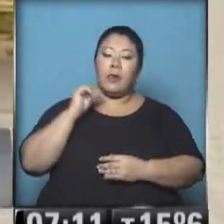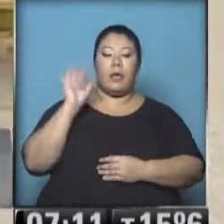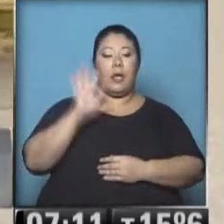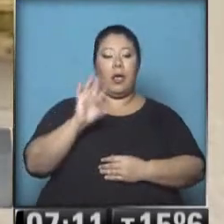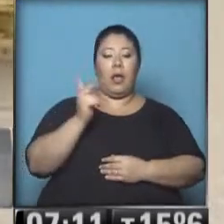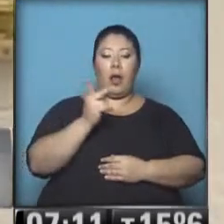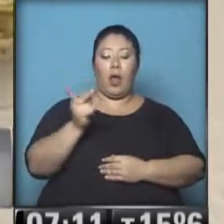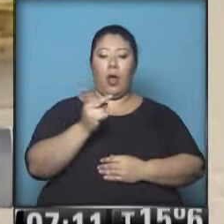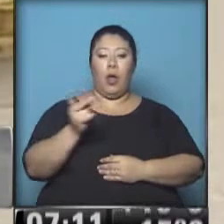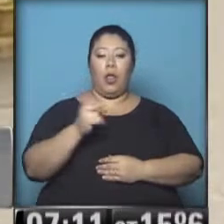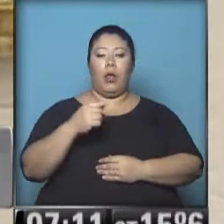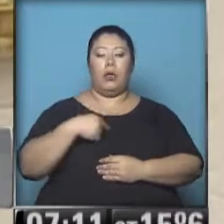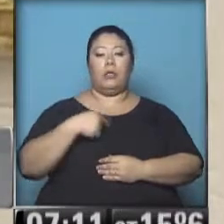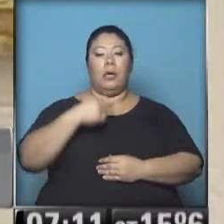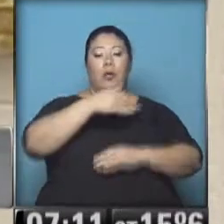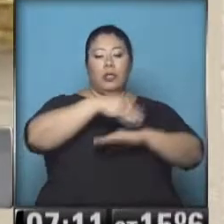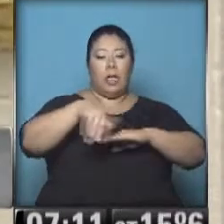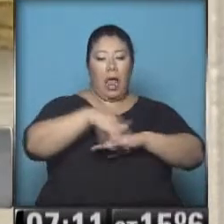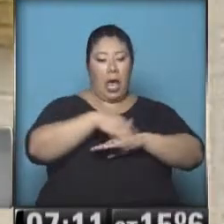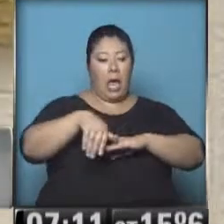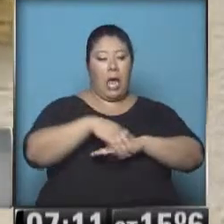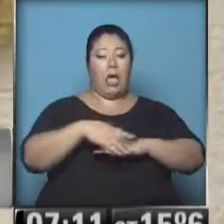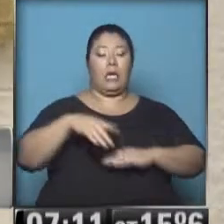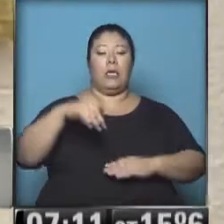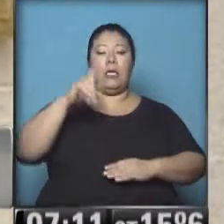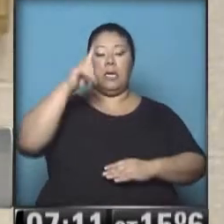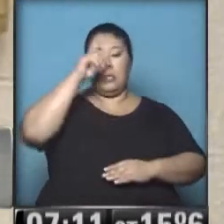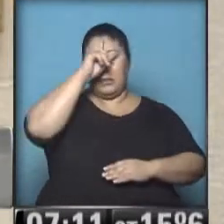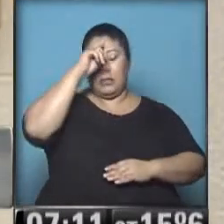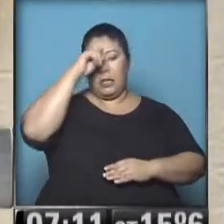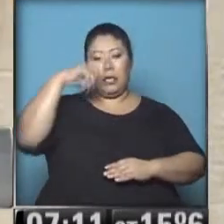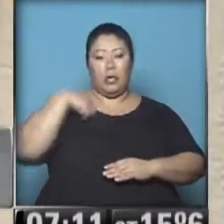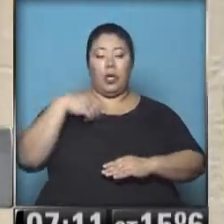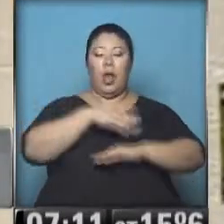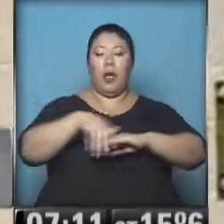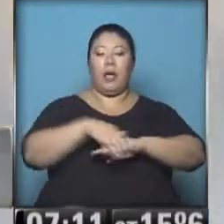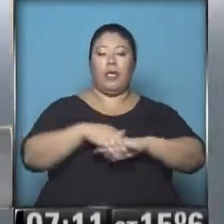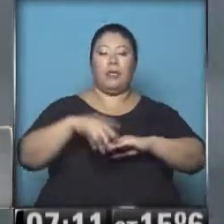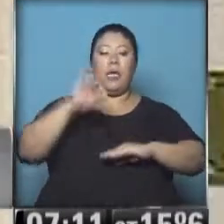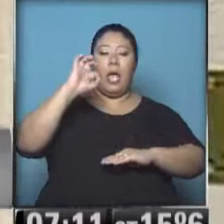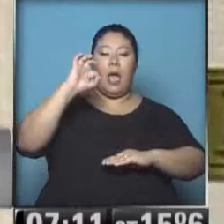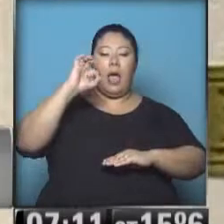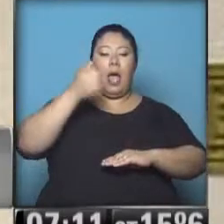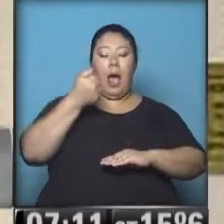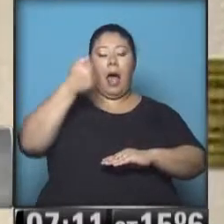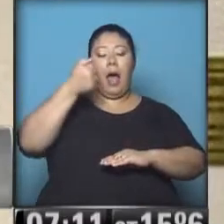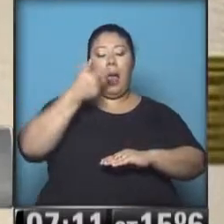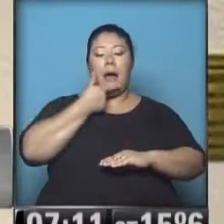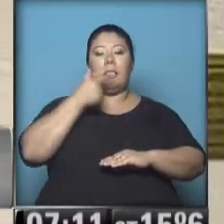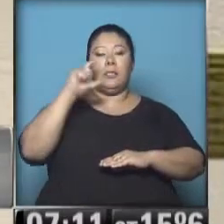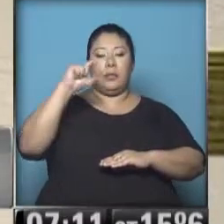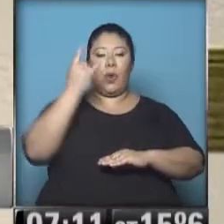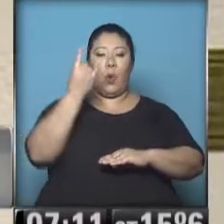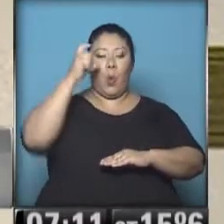al sanatorio Otamendi Miroli, aquí en la calle Ascuénaga, el 870, entre Paraguay y Avenida Córdoba, pleno